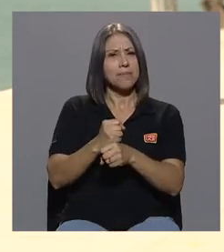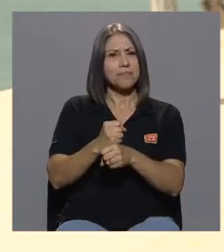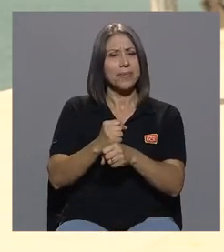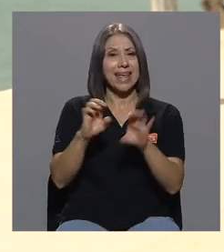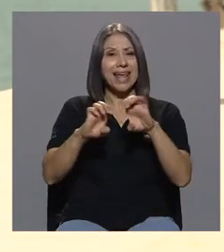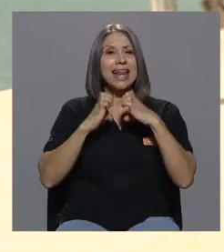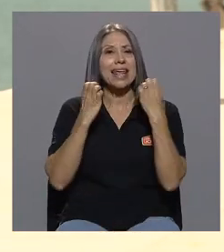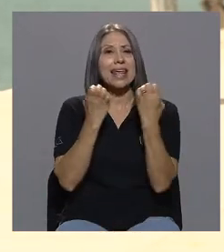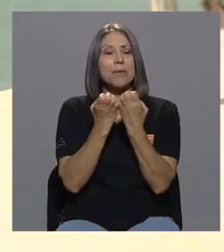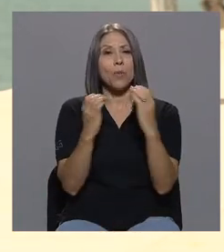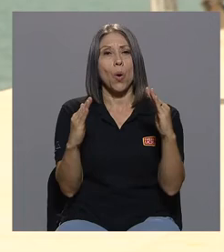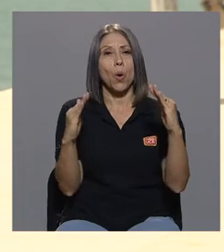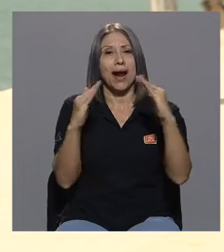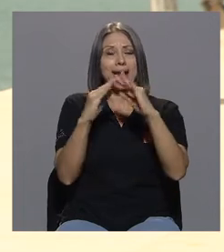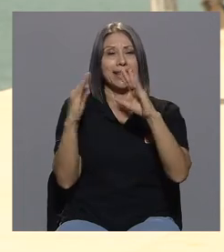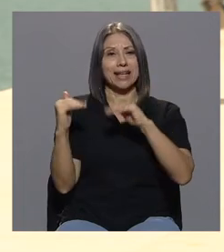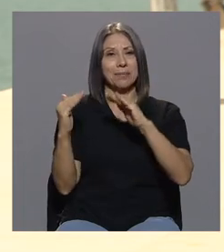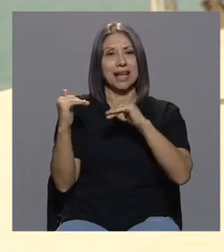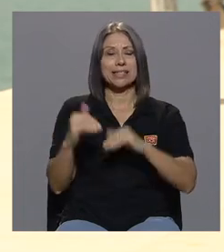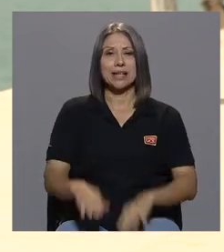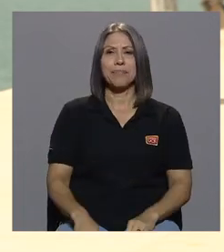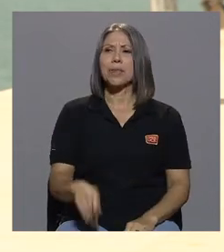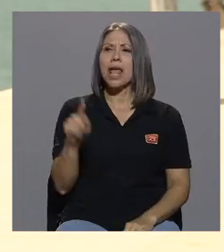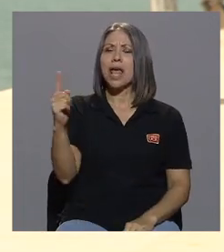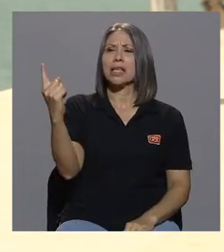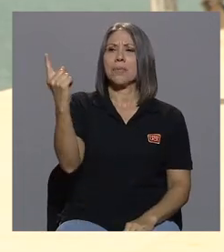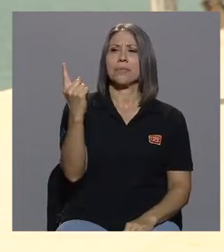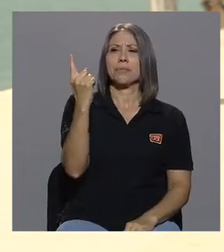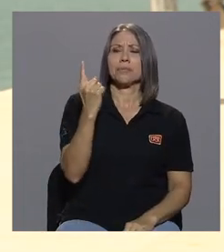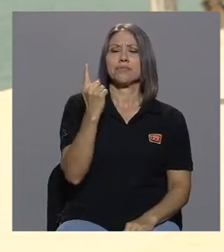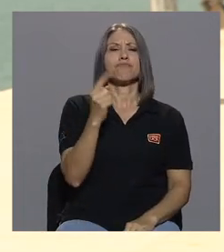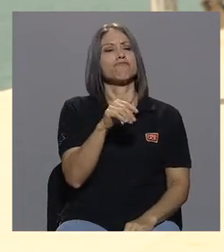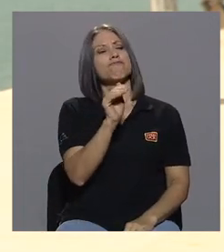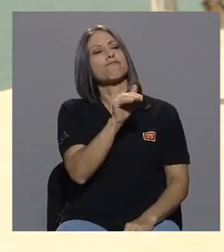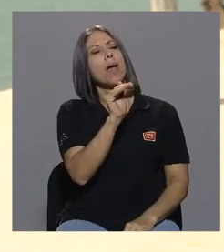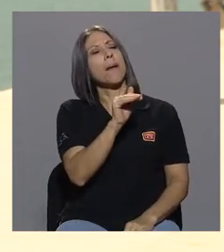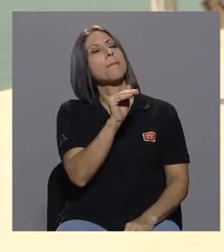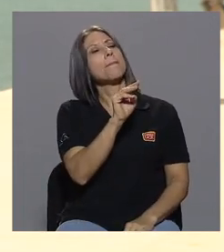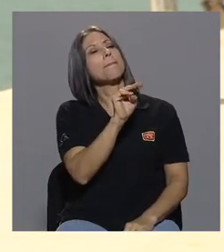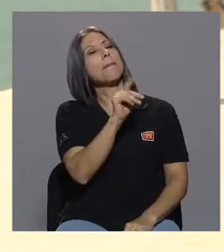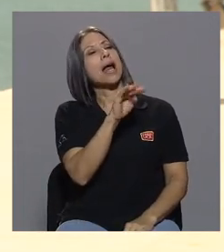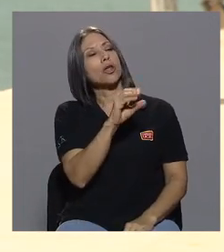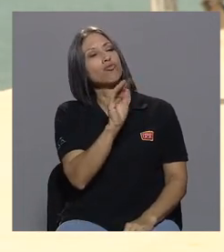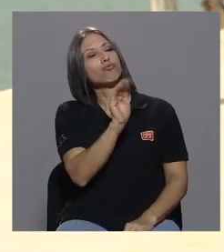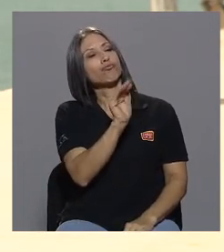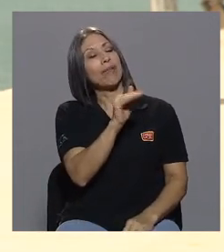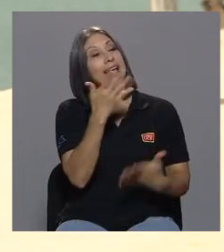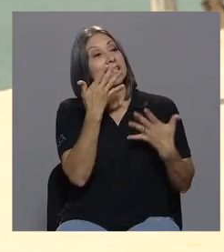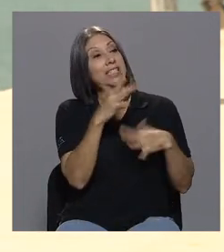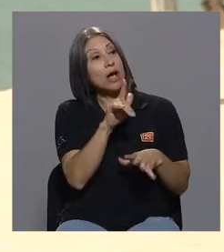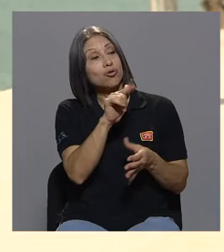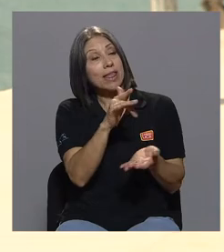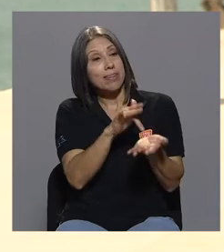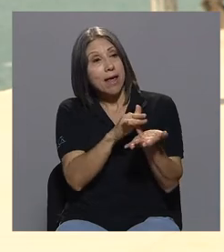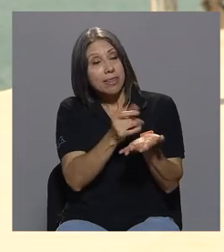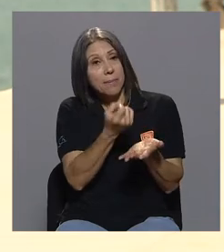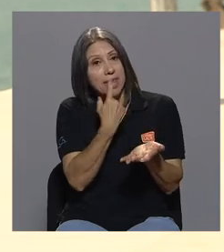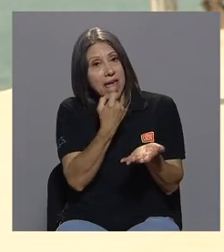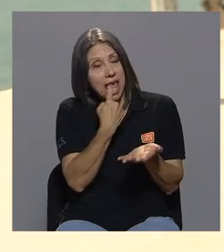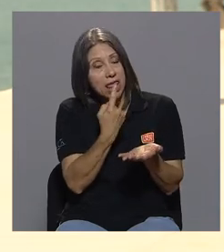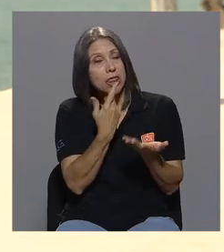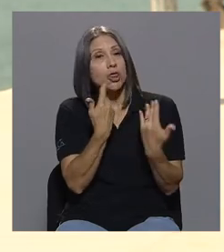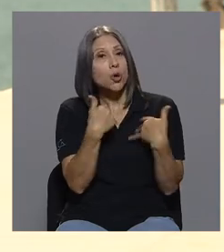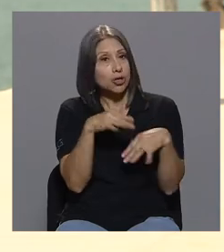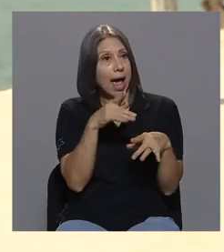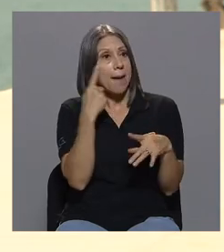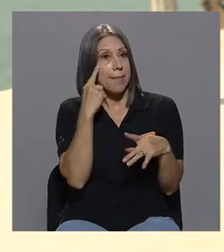esperanza y un día se me acerca y me dice a ver Mari me dice ya estás tomando tus tratamientos tu tratamiento antiretroviral ya